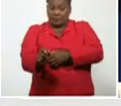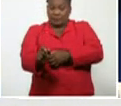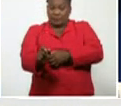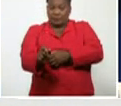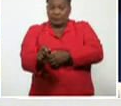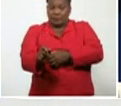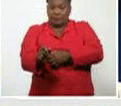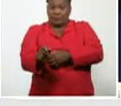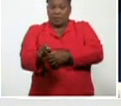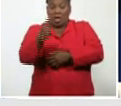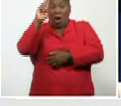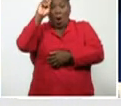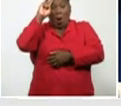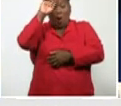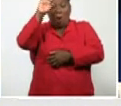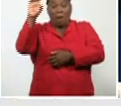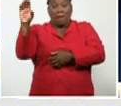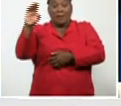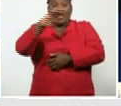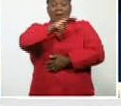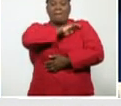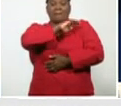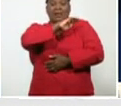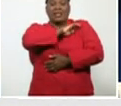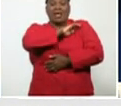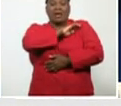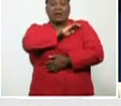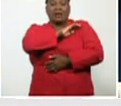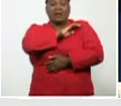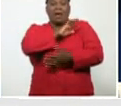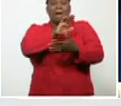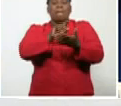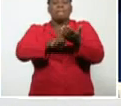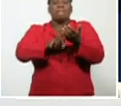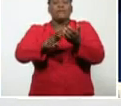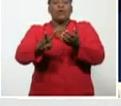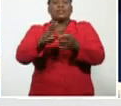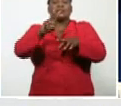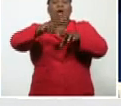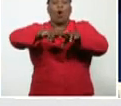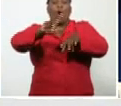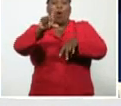del hospital, militar, Fermín Valdés Domínguez, de la provincia, Holguín.